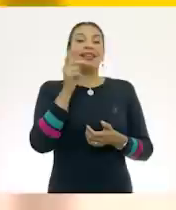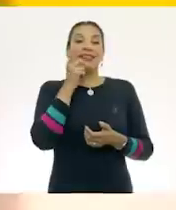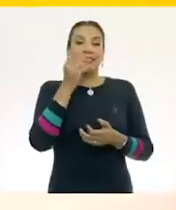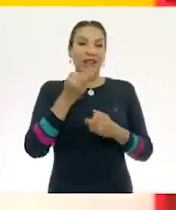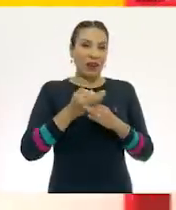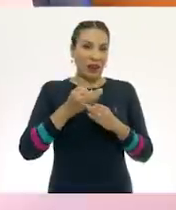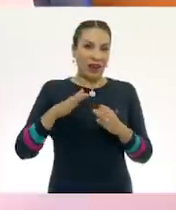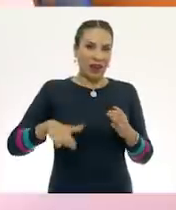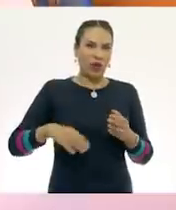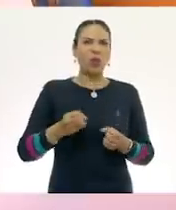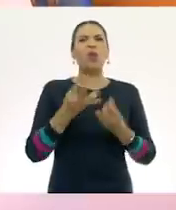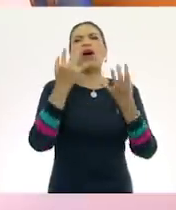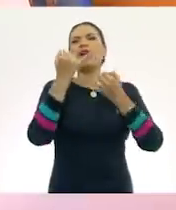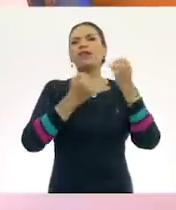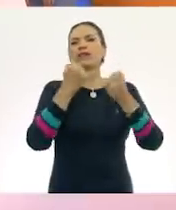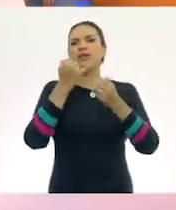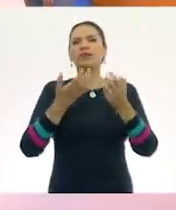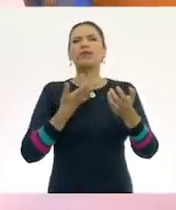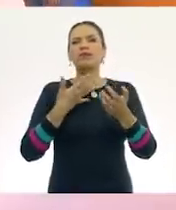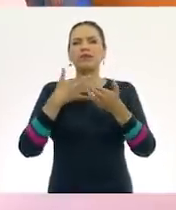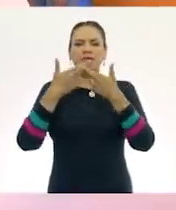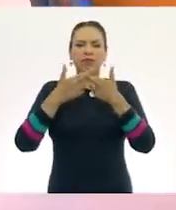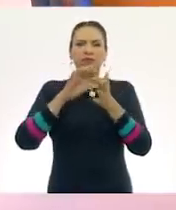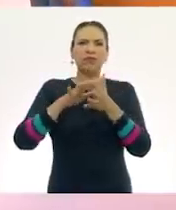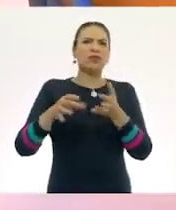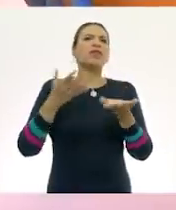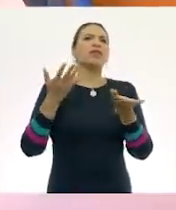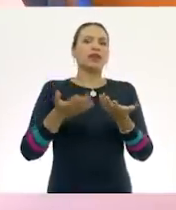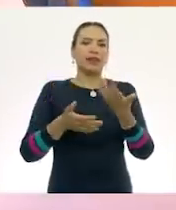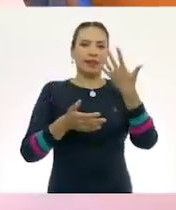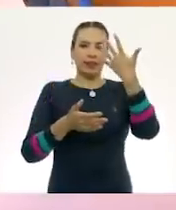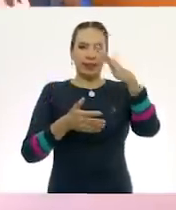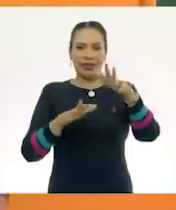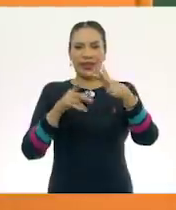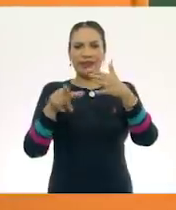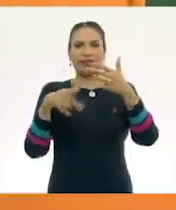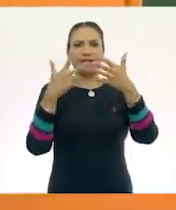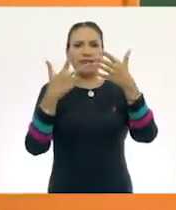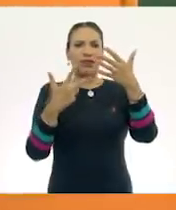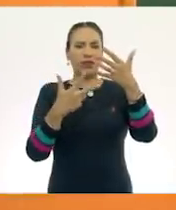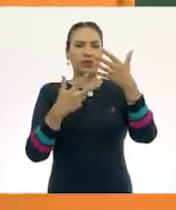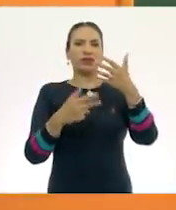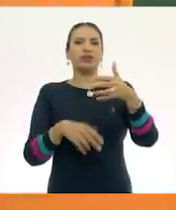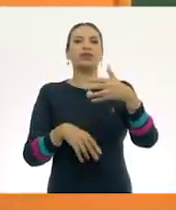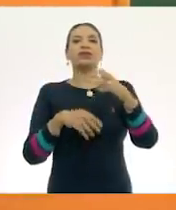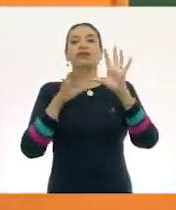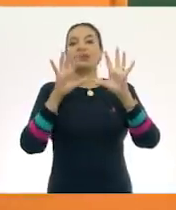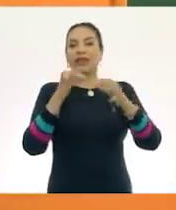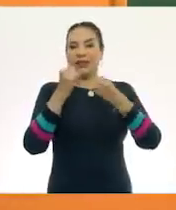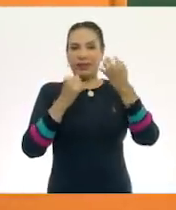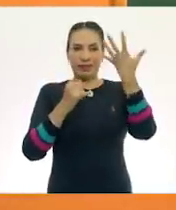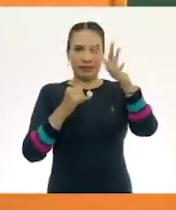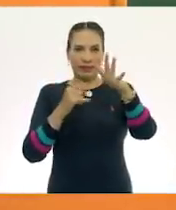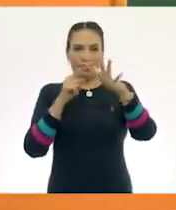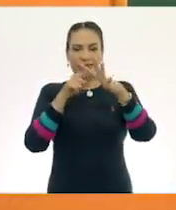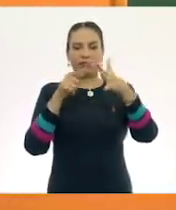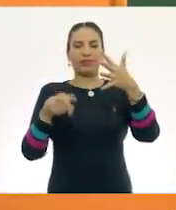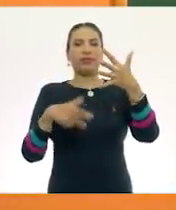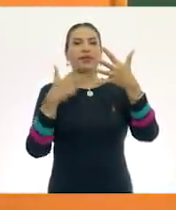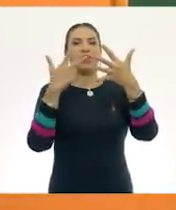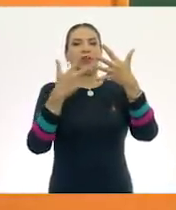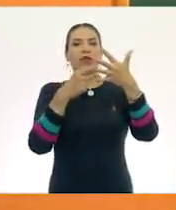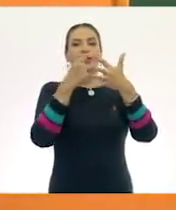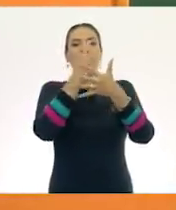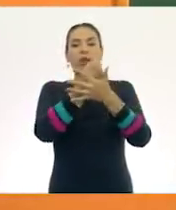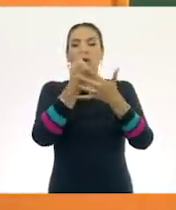decir entonces cuántos juguetes nos sobran, cuántos juguetes nos sobraron. Recuerda, si teníamos diez juguetes y le compartimos